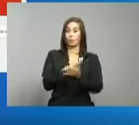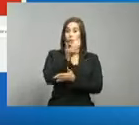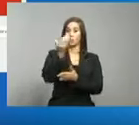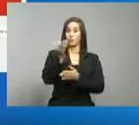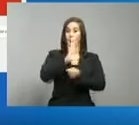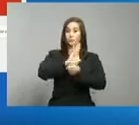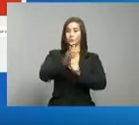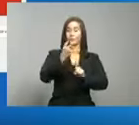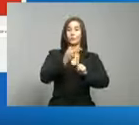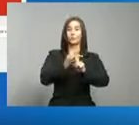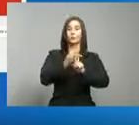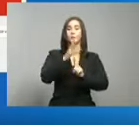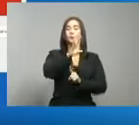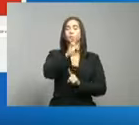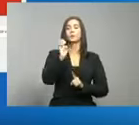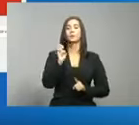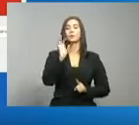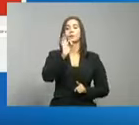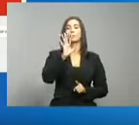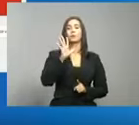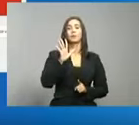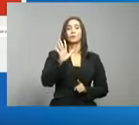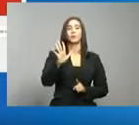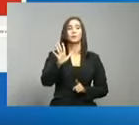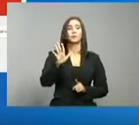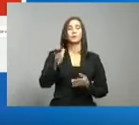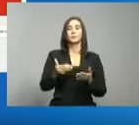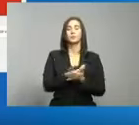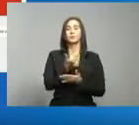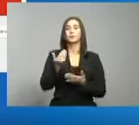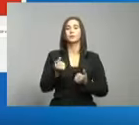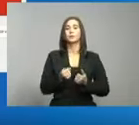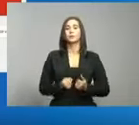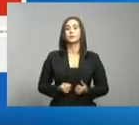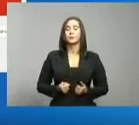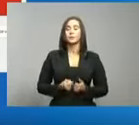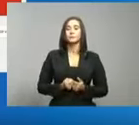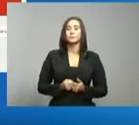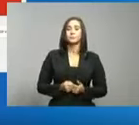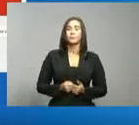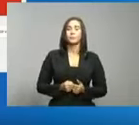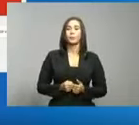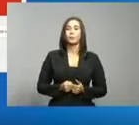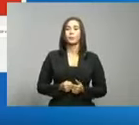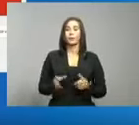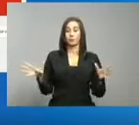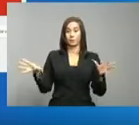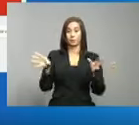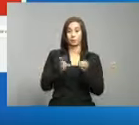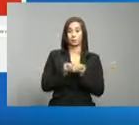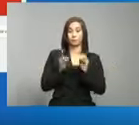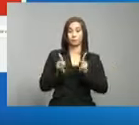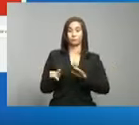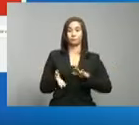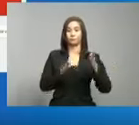695 nuevos casos. El total de defunciones,